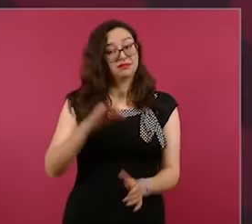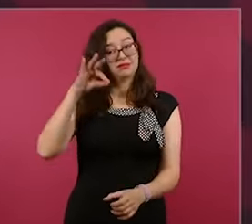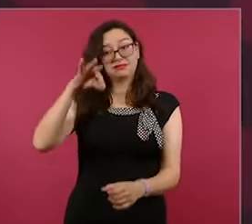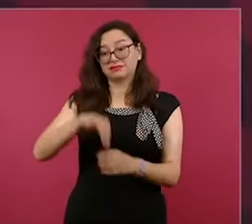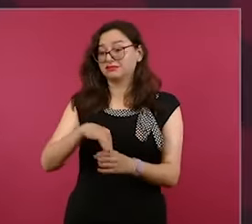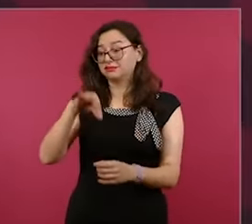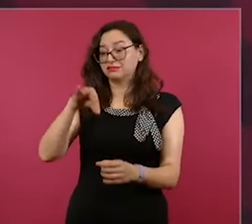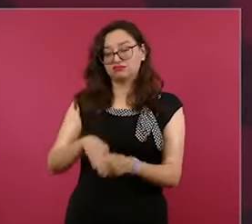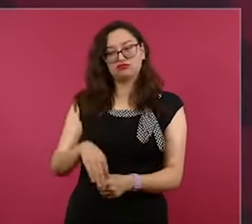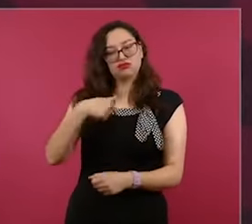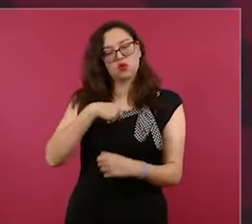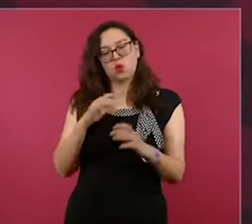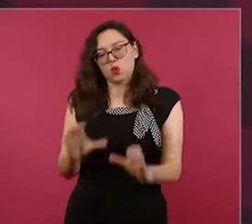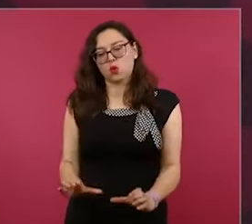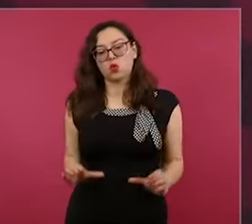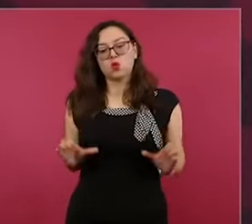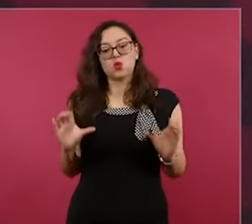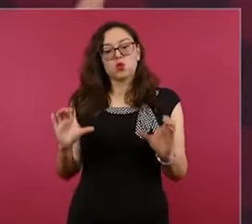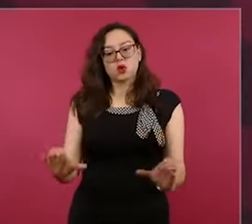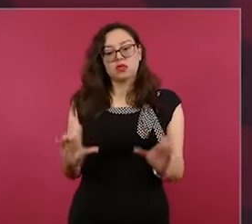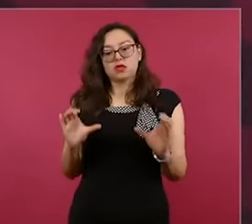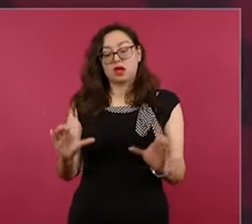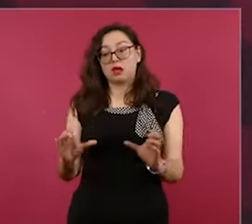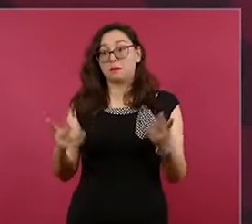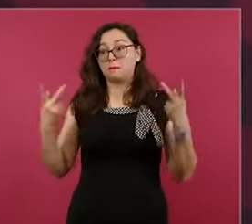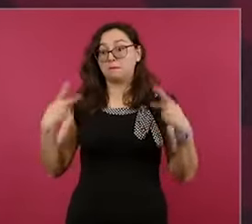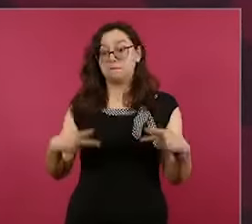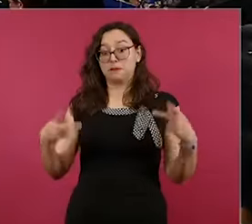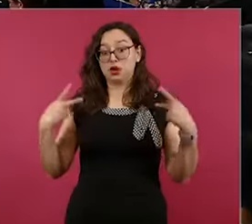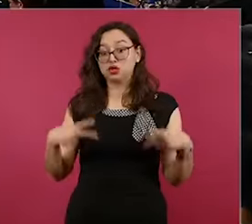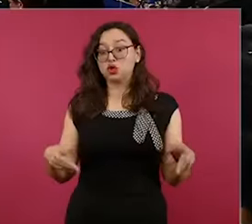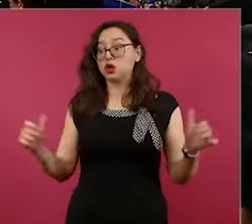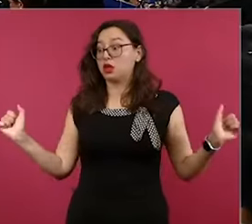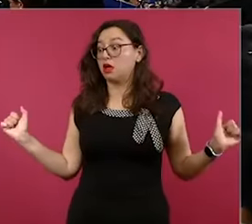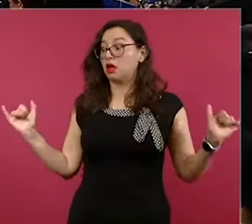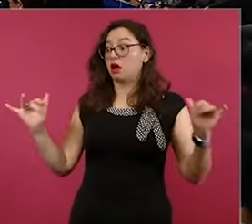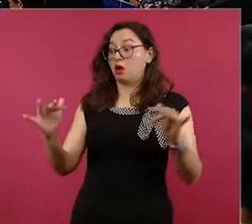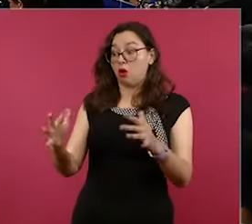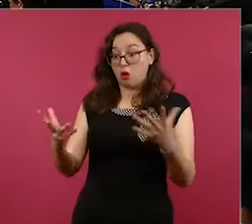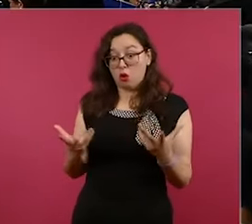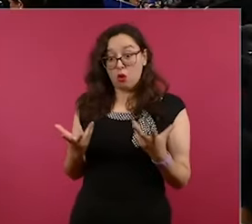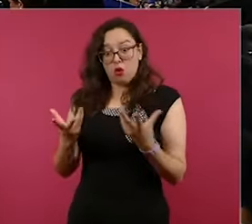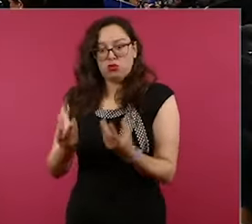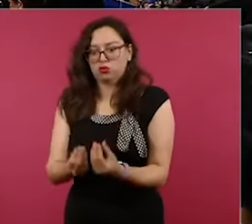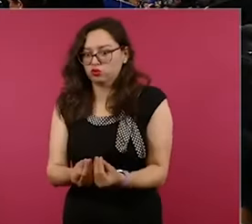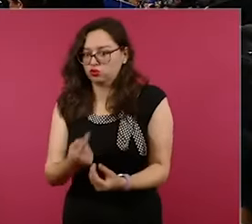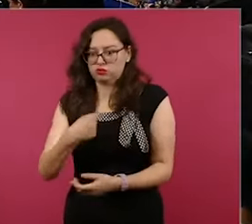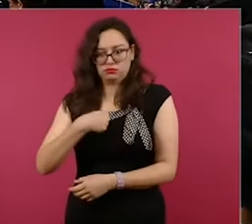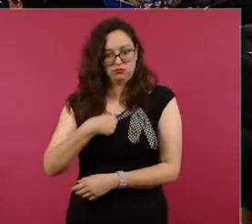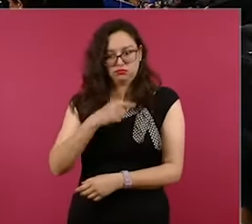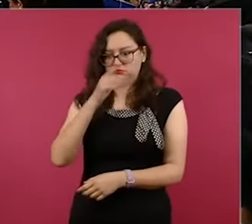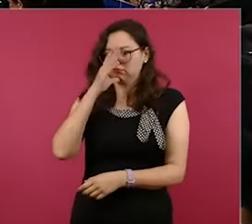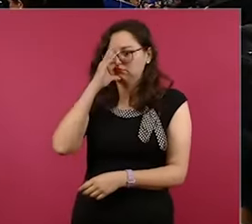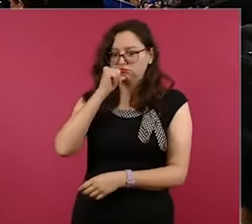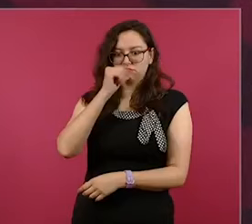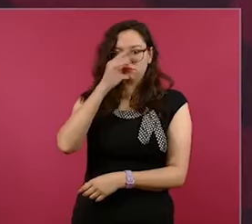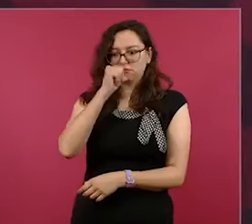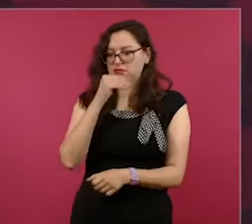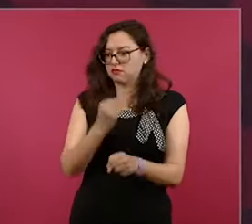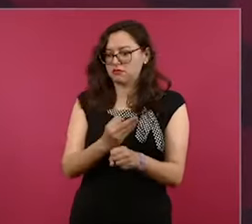porque no puedo hacer reuniones en plazas, por eso he dedicado mi tiempo